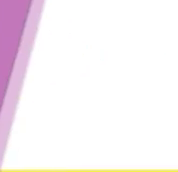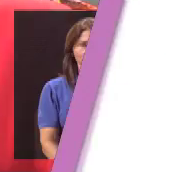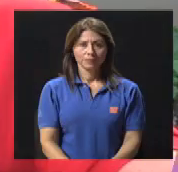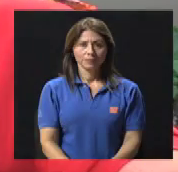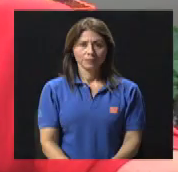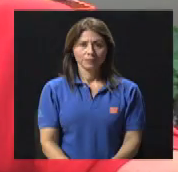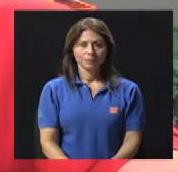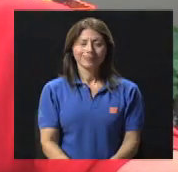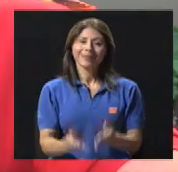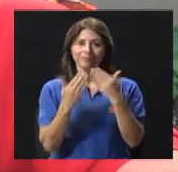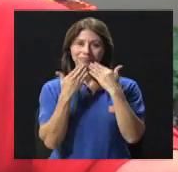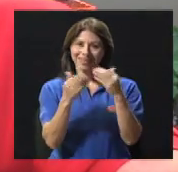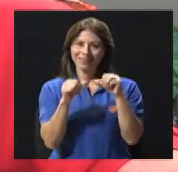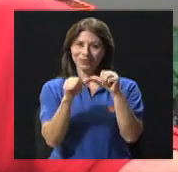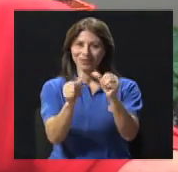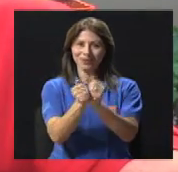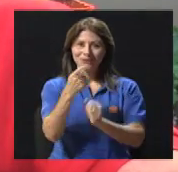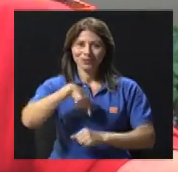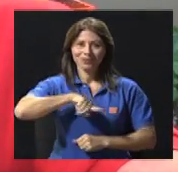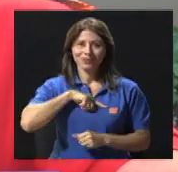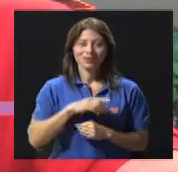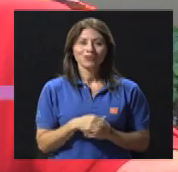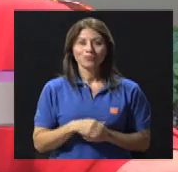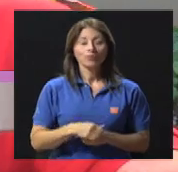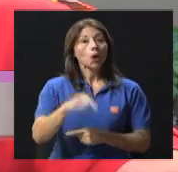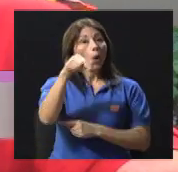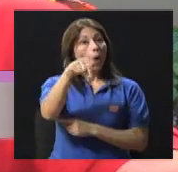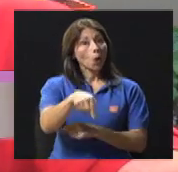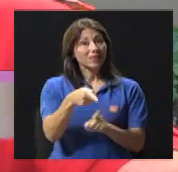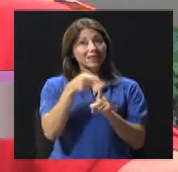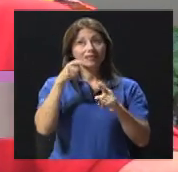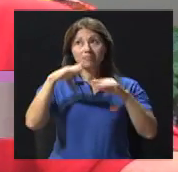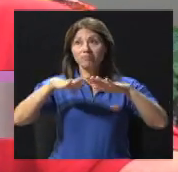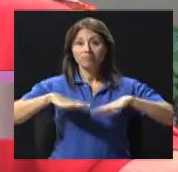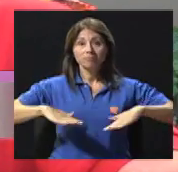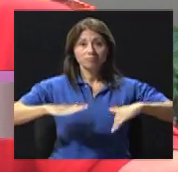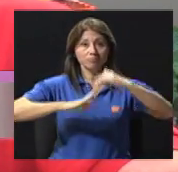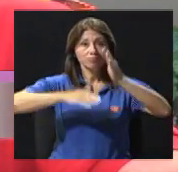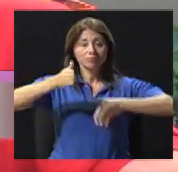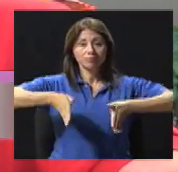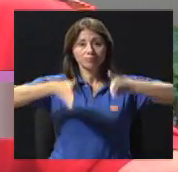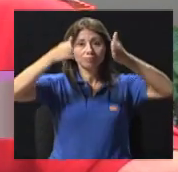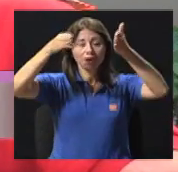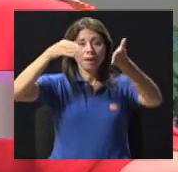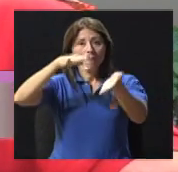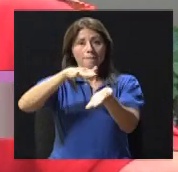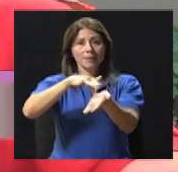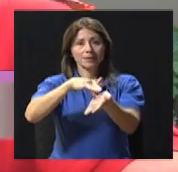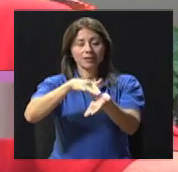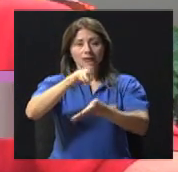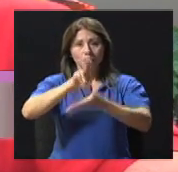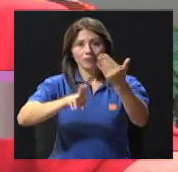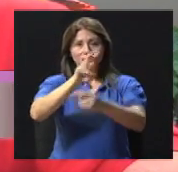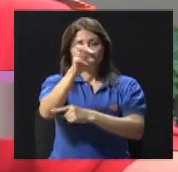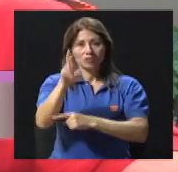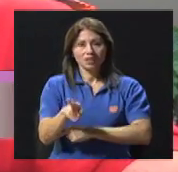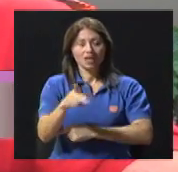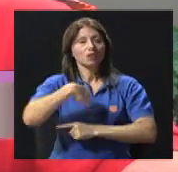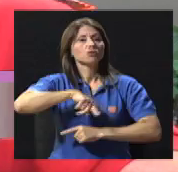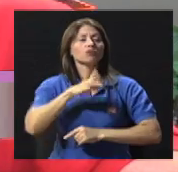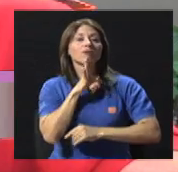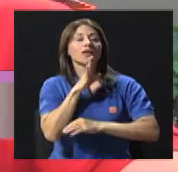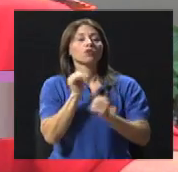Gracias por continuar con nosotros. El día de hoy, desde la Facultad de Medicina de la Universidad de Costa Rica, conversando con la Máster